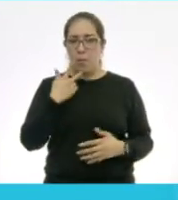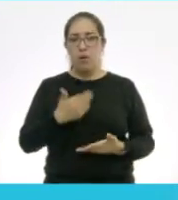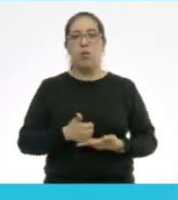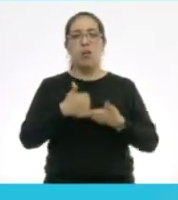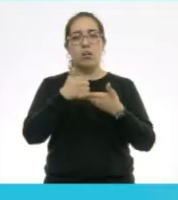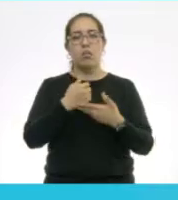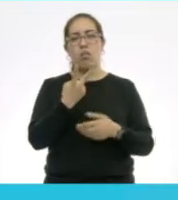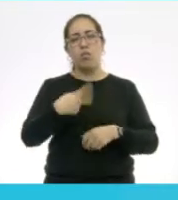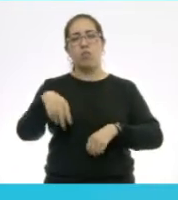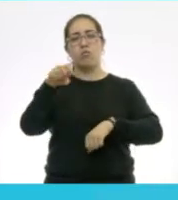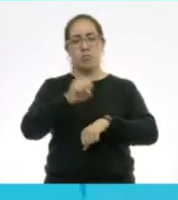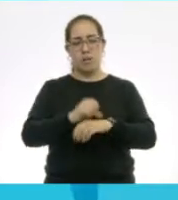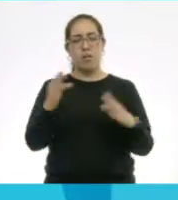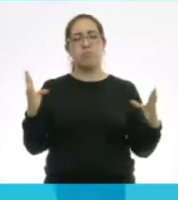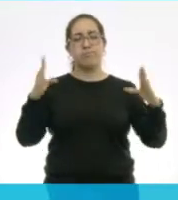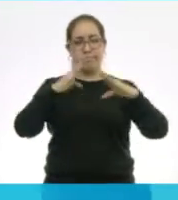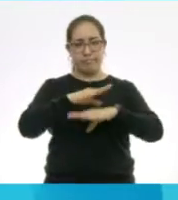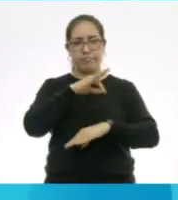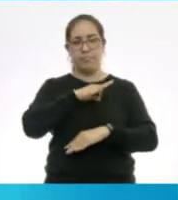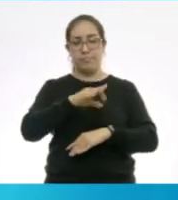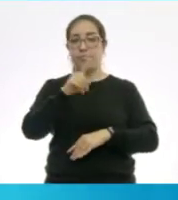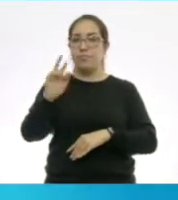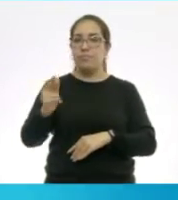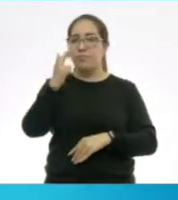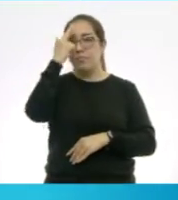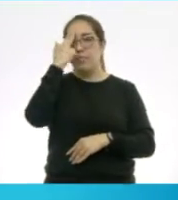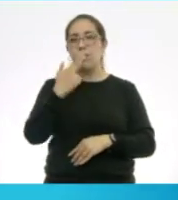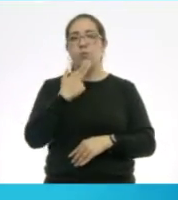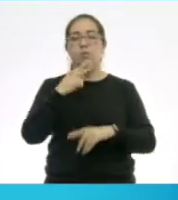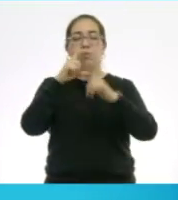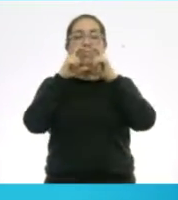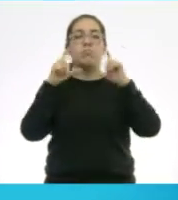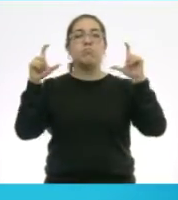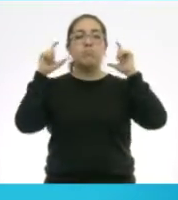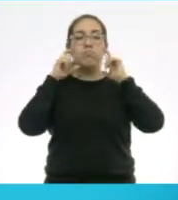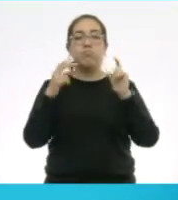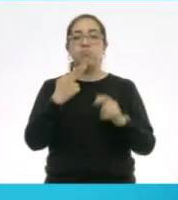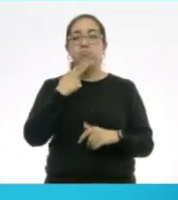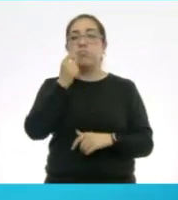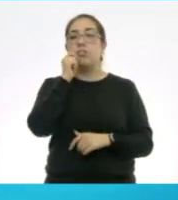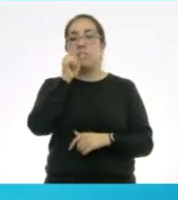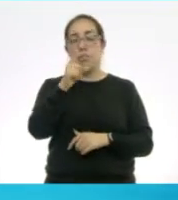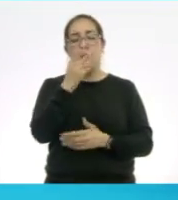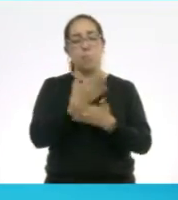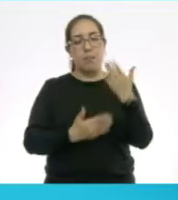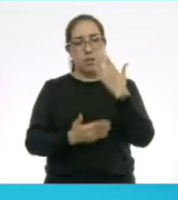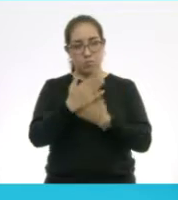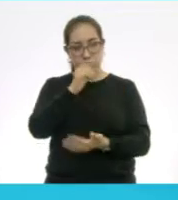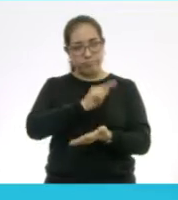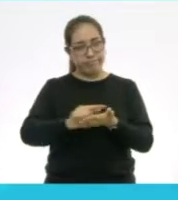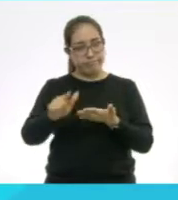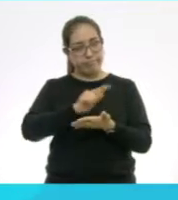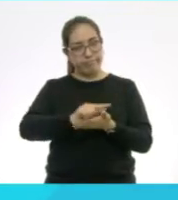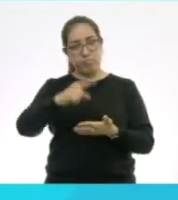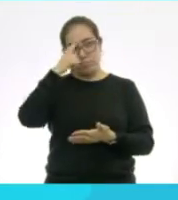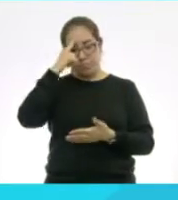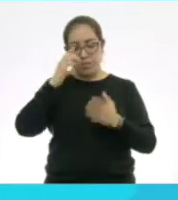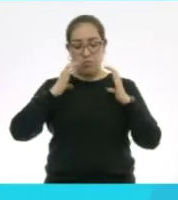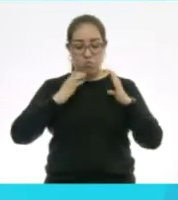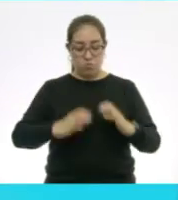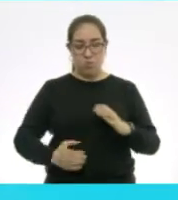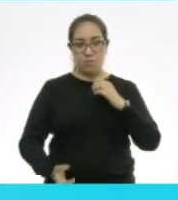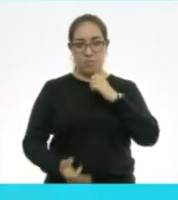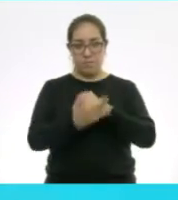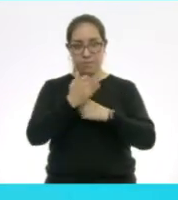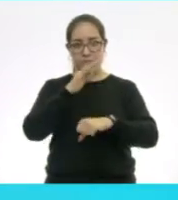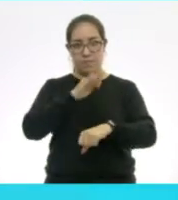menos en dos semanas. Recordar el uso de cubrebocas siempre en todo momento, asimismo la higiene de manos, para garantizar la protección de nosotros y de todo